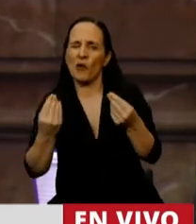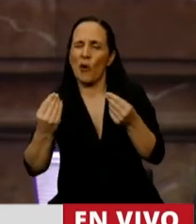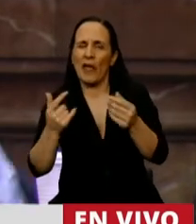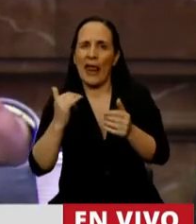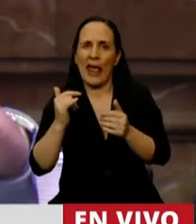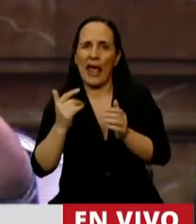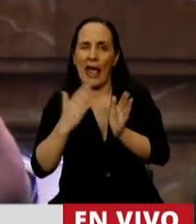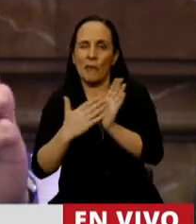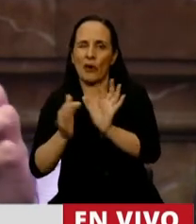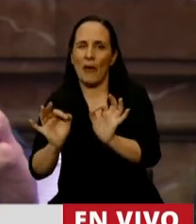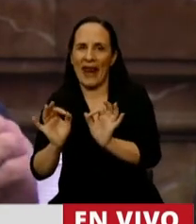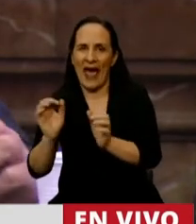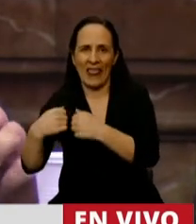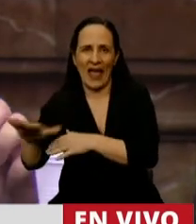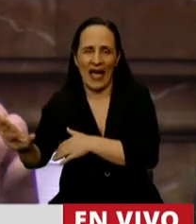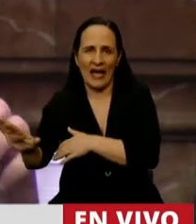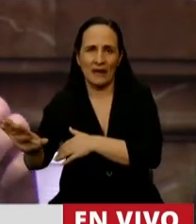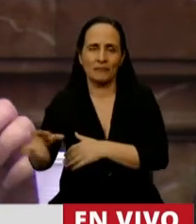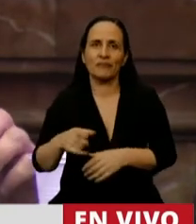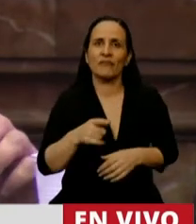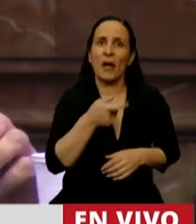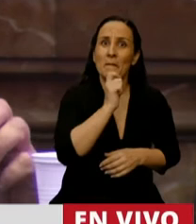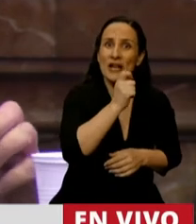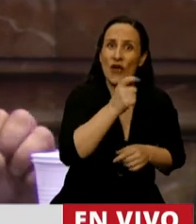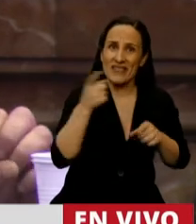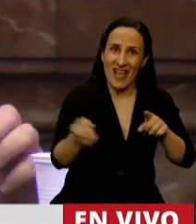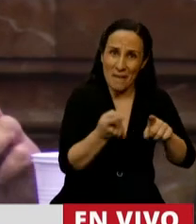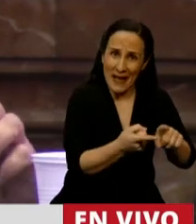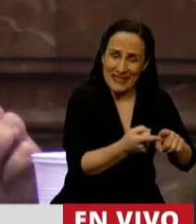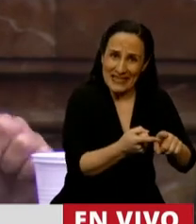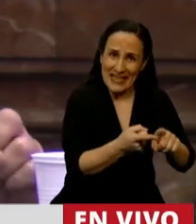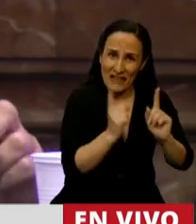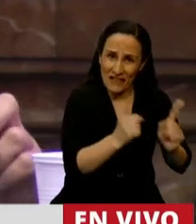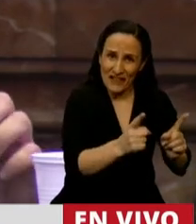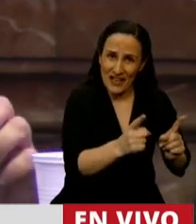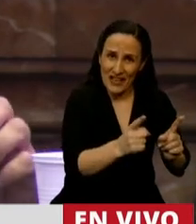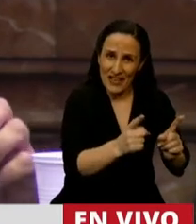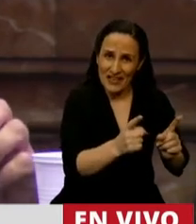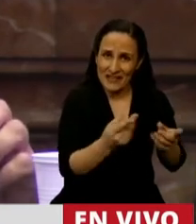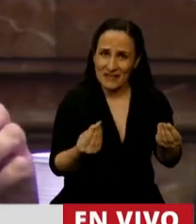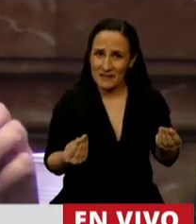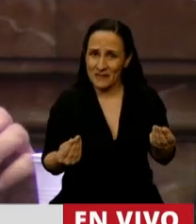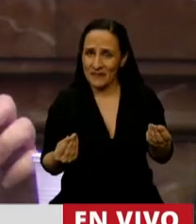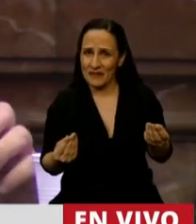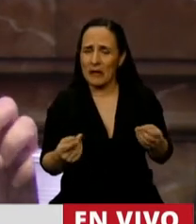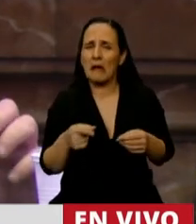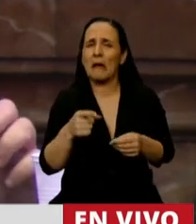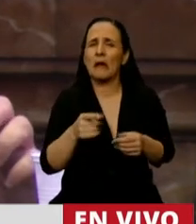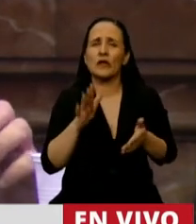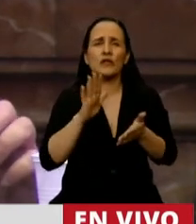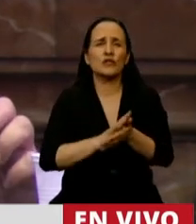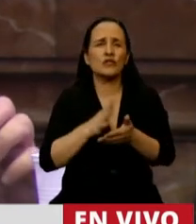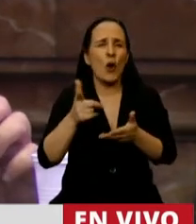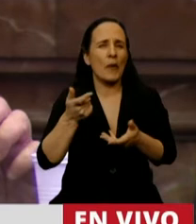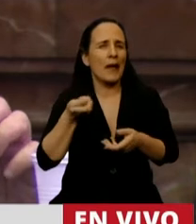¿Se va a seguir persiguiendo periodistas en este país? ¿Cómo va a funcionar el nodio? ¿Y de las causas